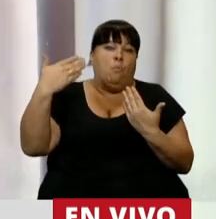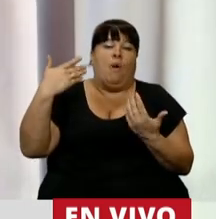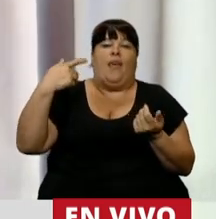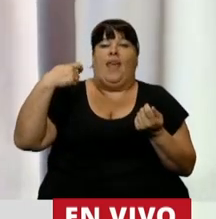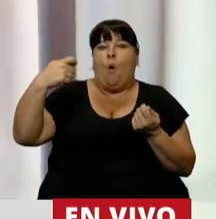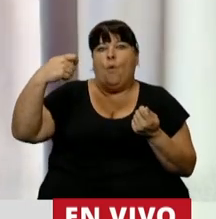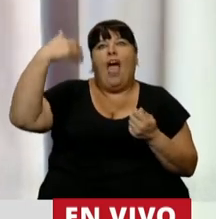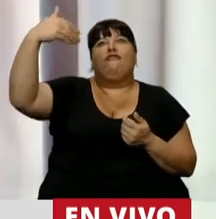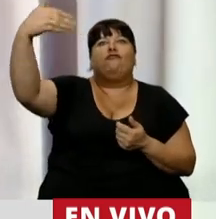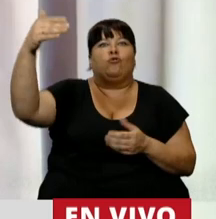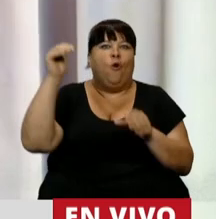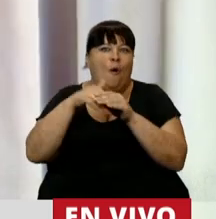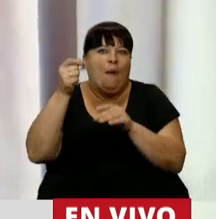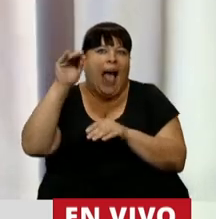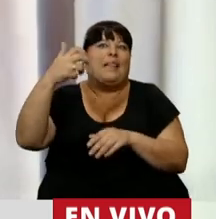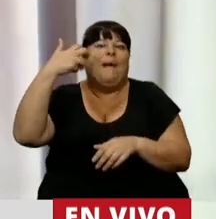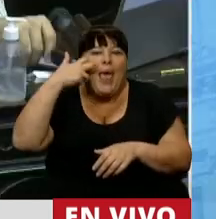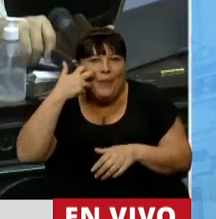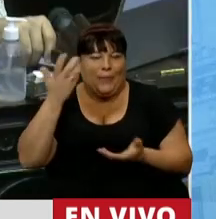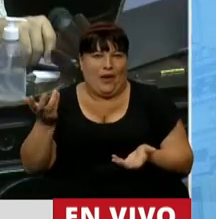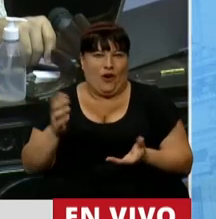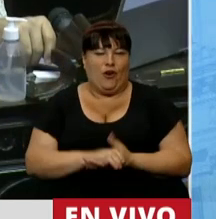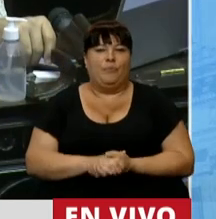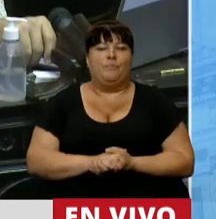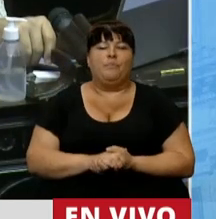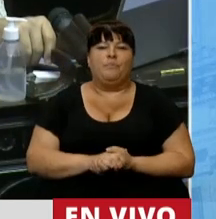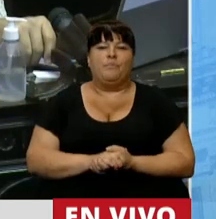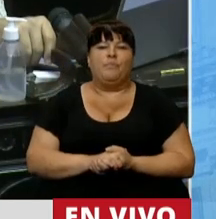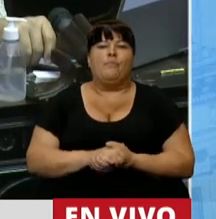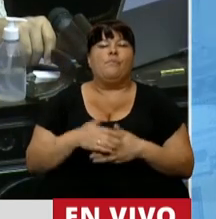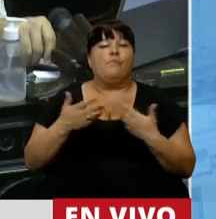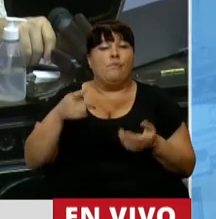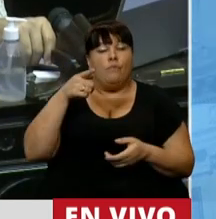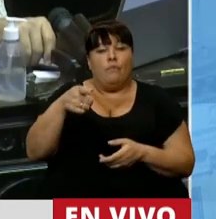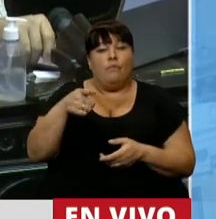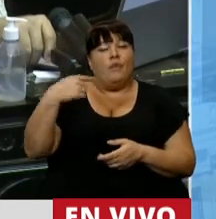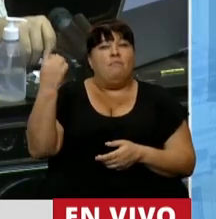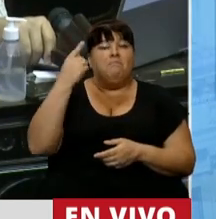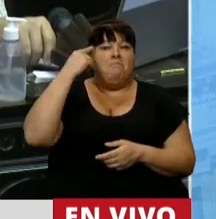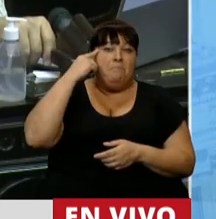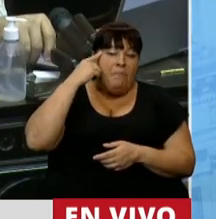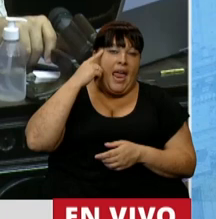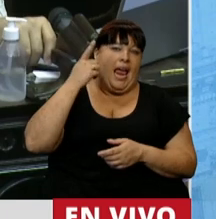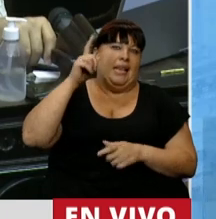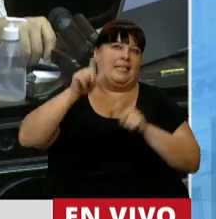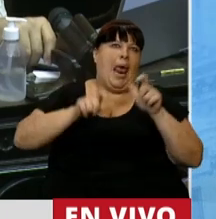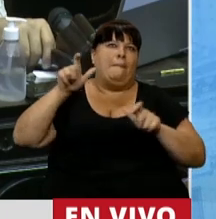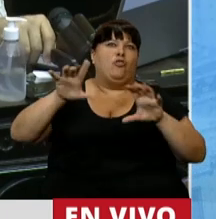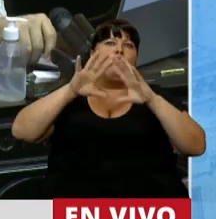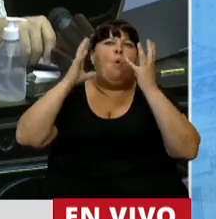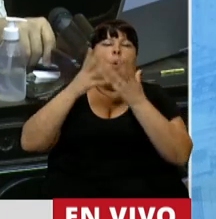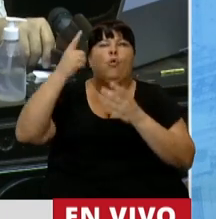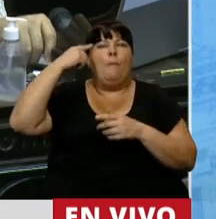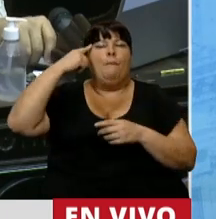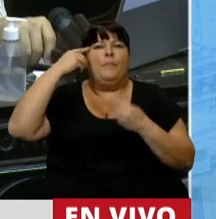previsionar para el futuro, para la vejez. Y en ese sentido, lo que se pensó, lo que la humanidad, el mundo